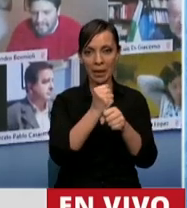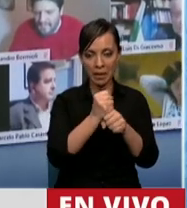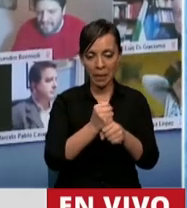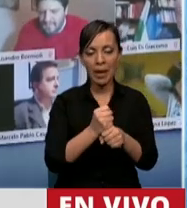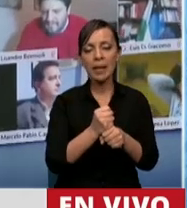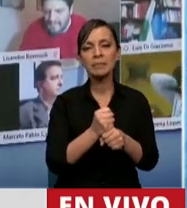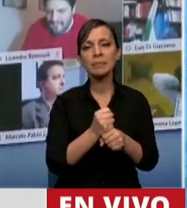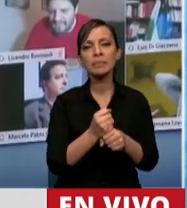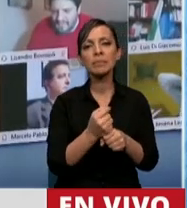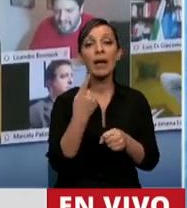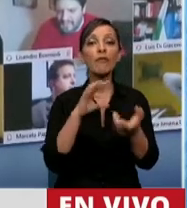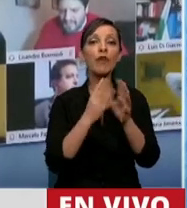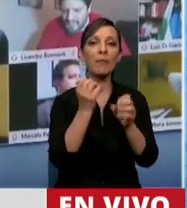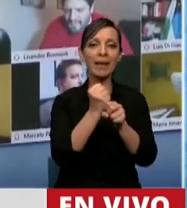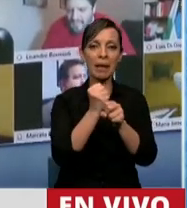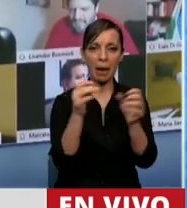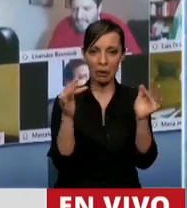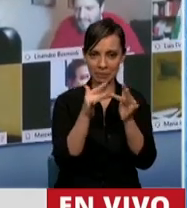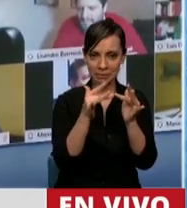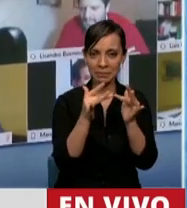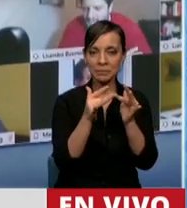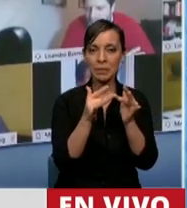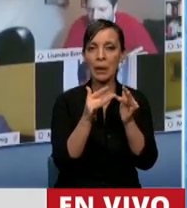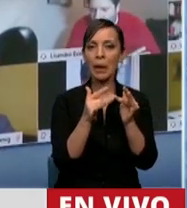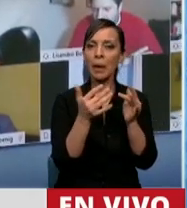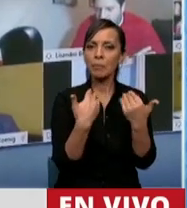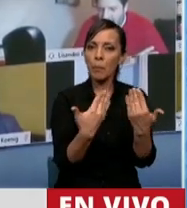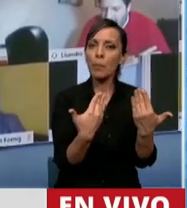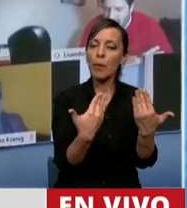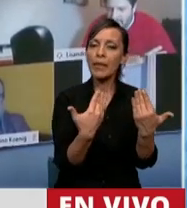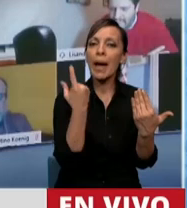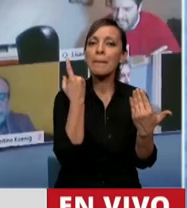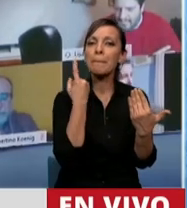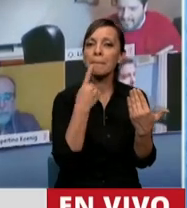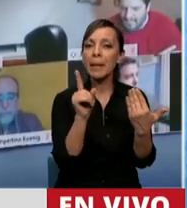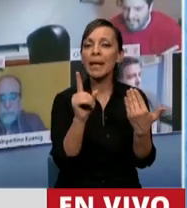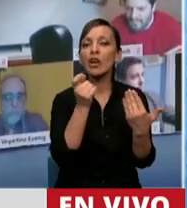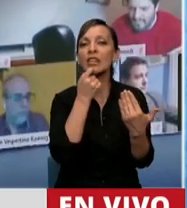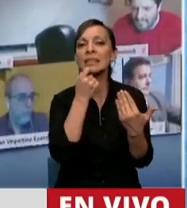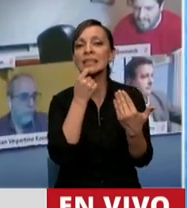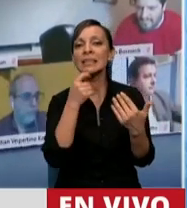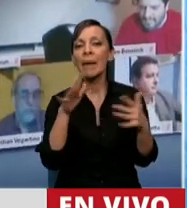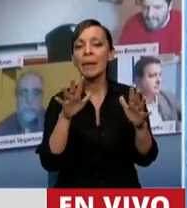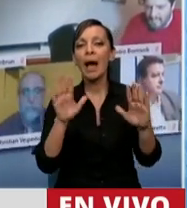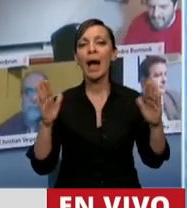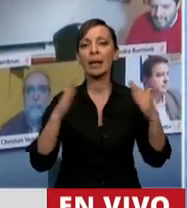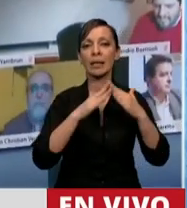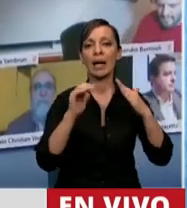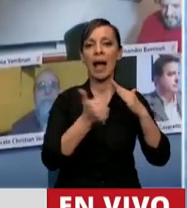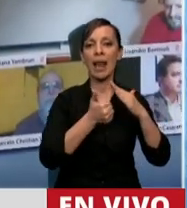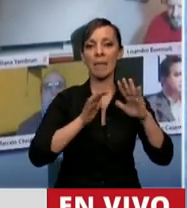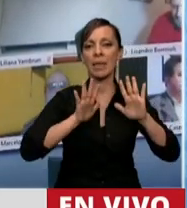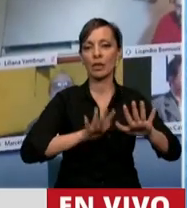que este modo telemático iba a ser válido en tanto estuviéramos frente a una situación de aislamiento social